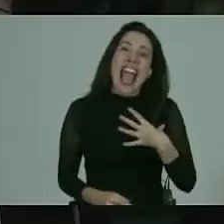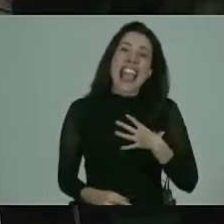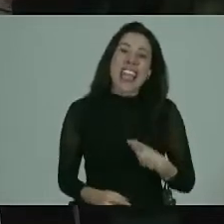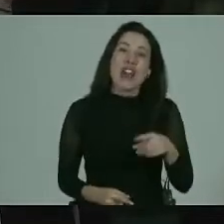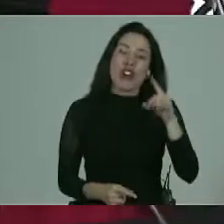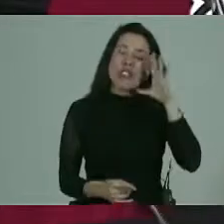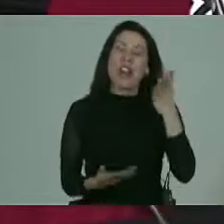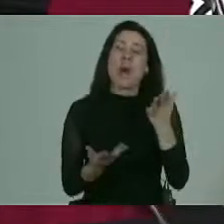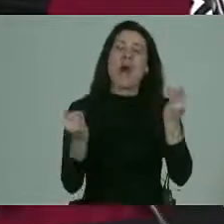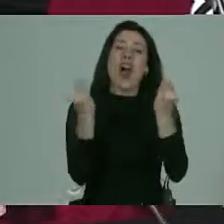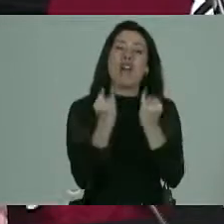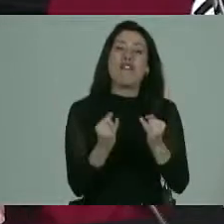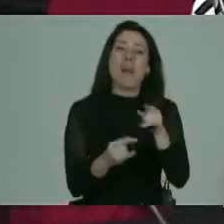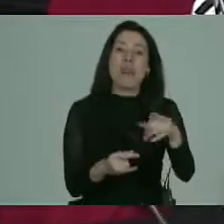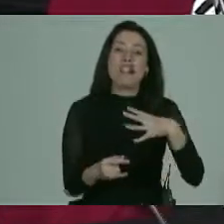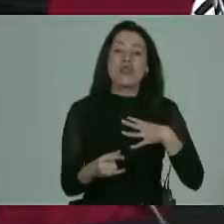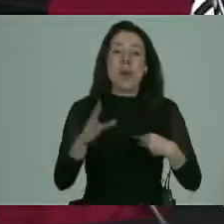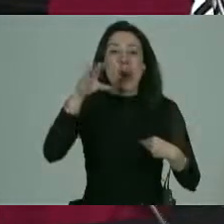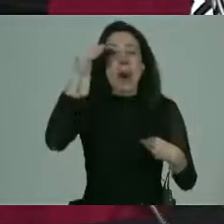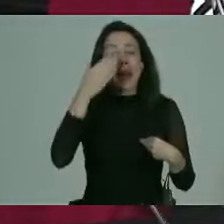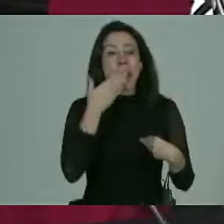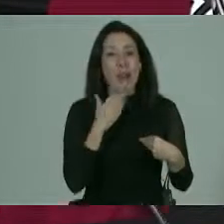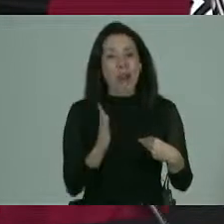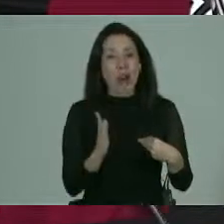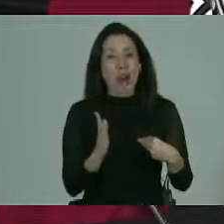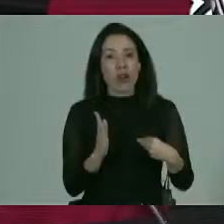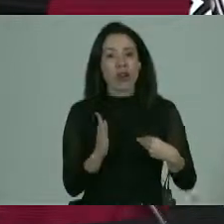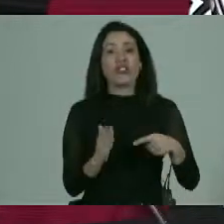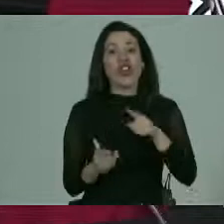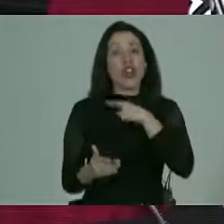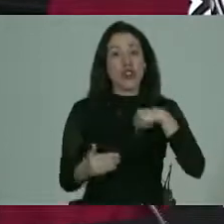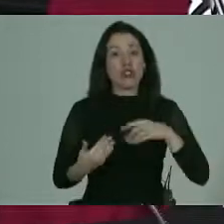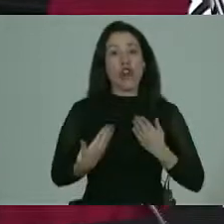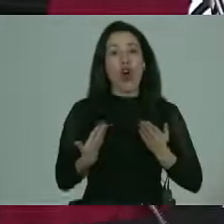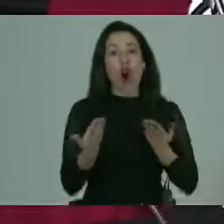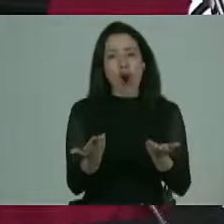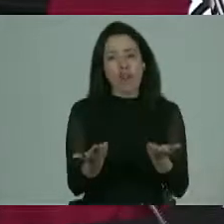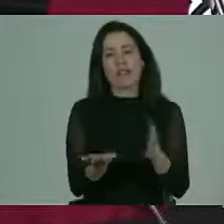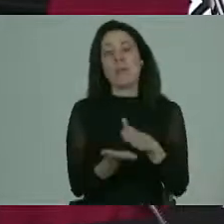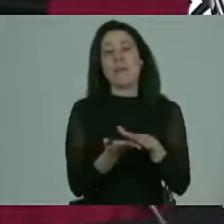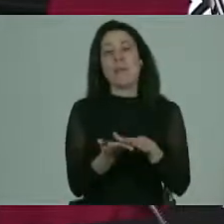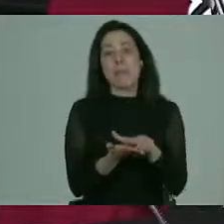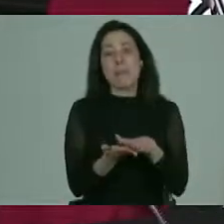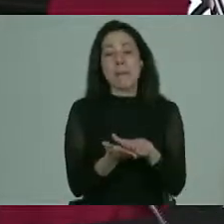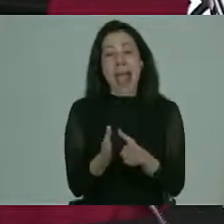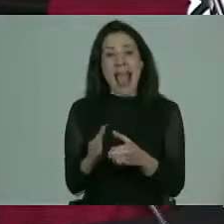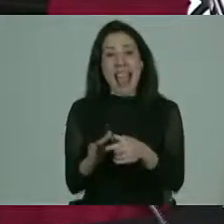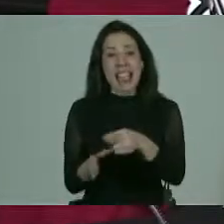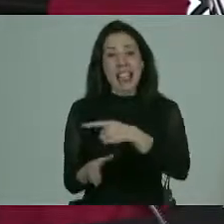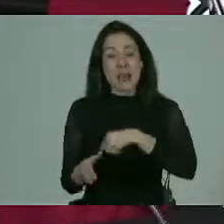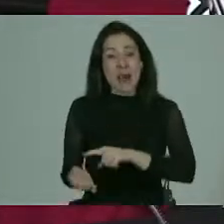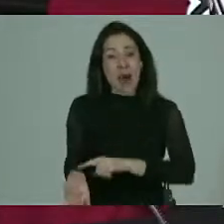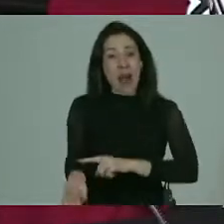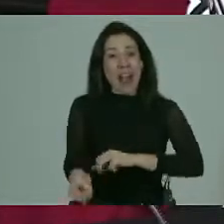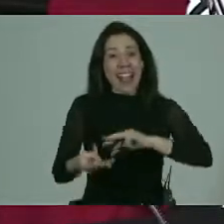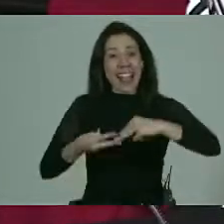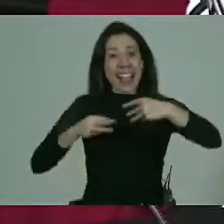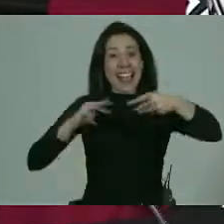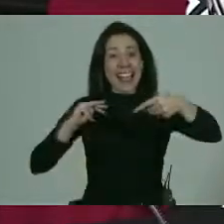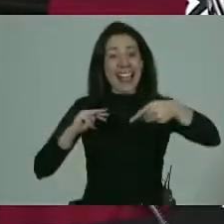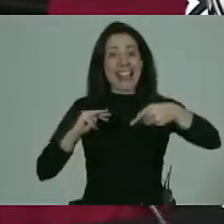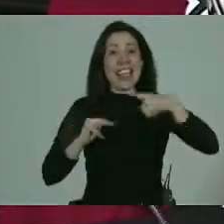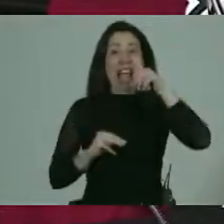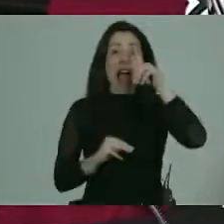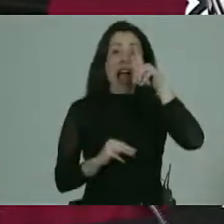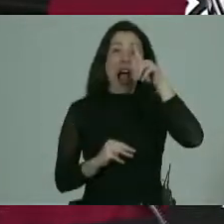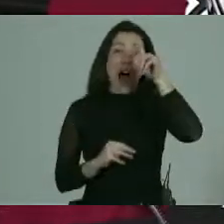aprende mejor su hijo entonces hemos ofrecido por ejemplo en el equipo de genética una vez del hospital padre